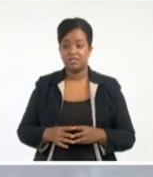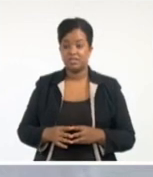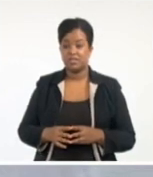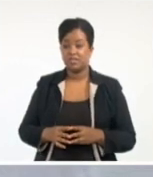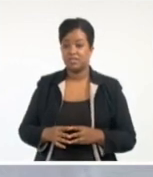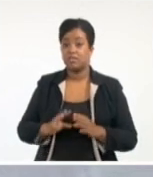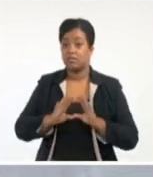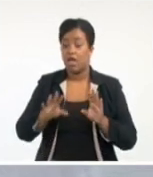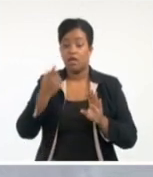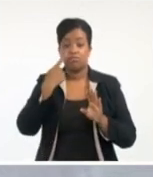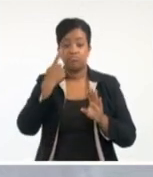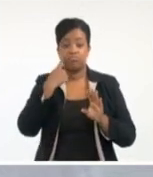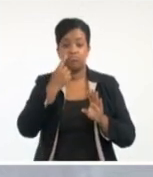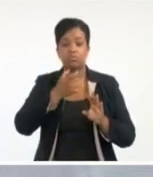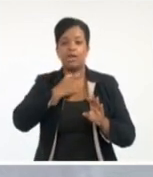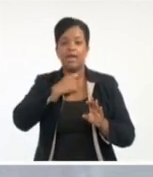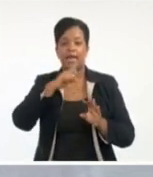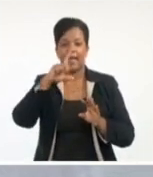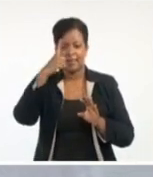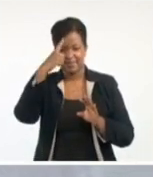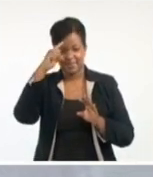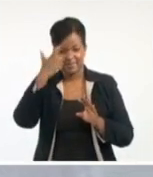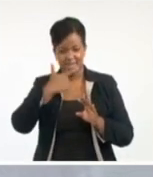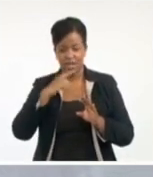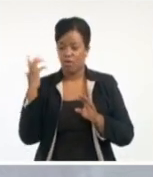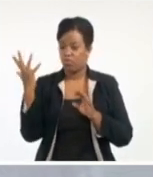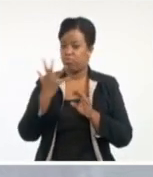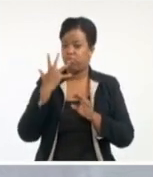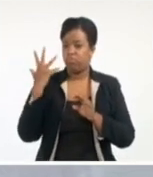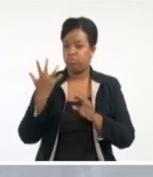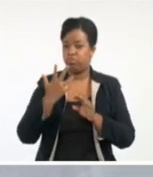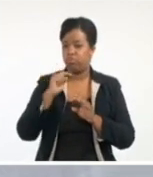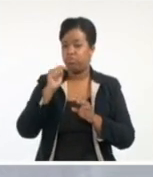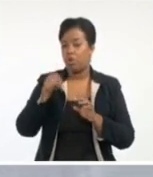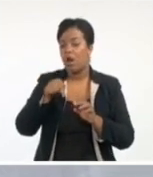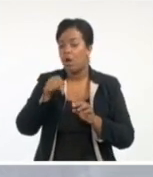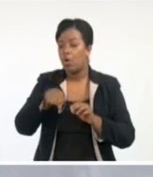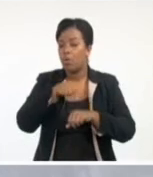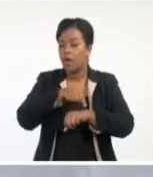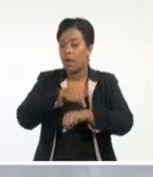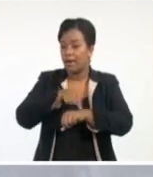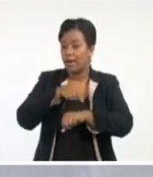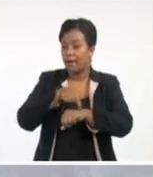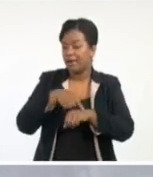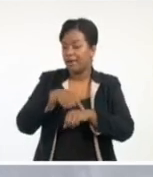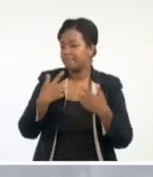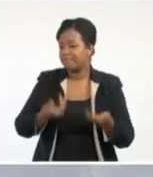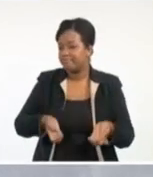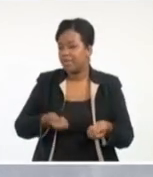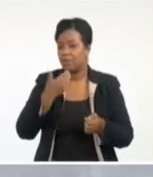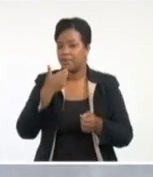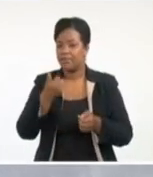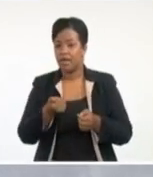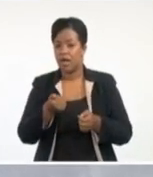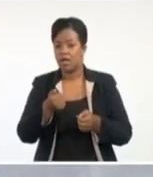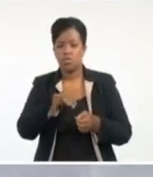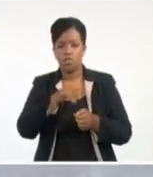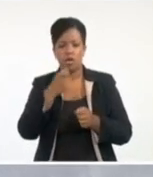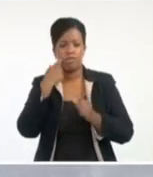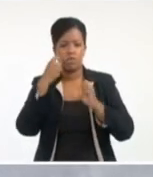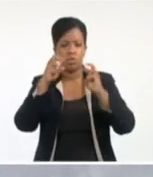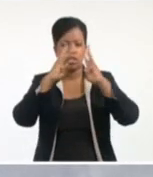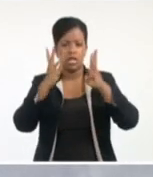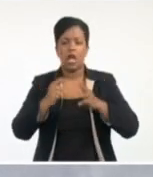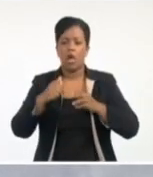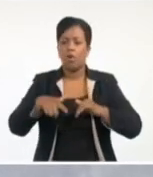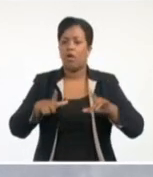de este organismo, cuáles son, digamos, que los indicadores meteorológicos de las últimas jornadas. Se ha hablado también en redes sociales sobre una disminución de la